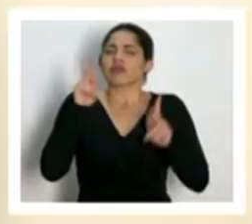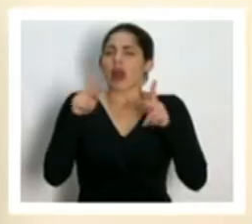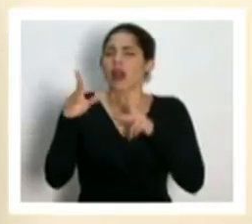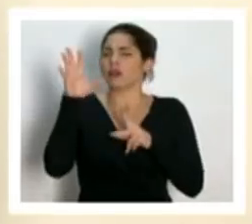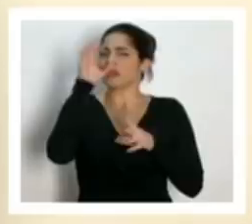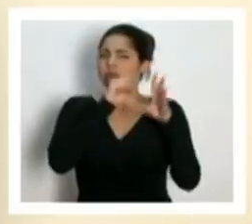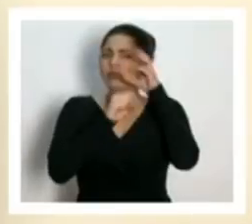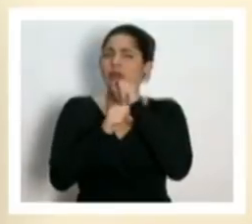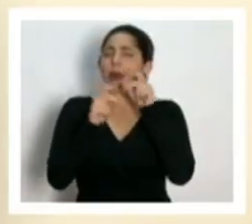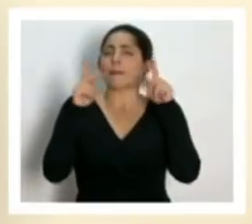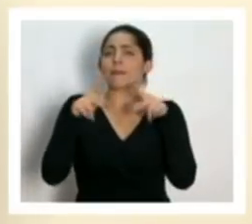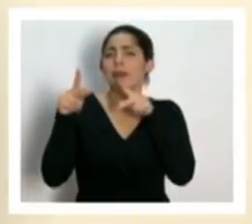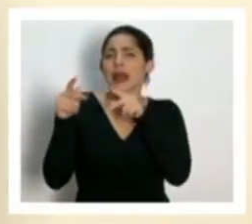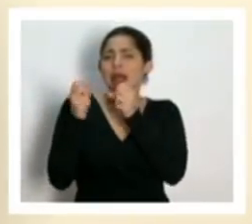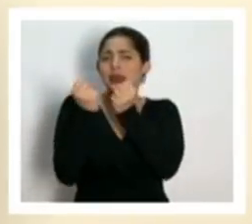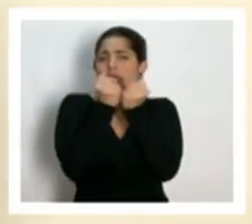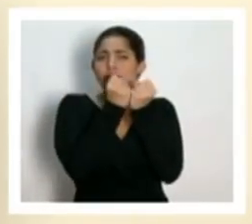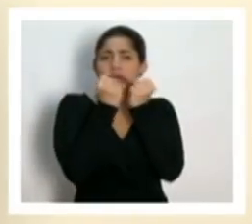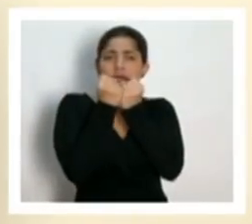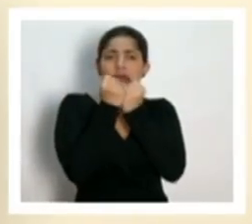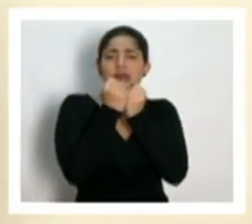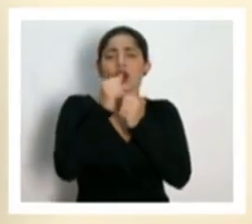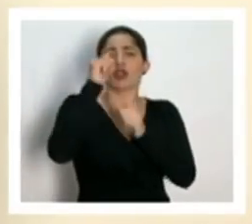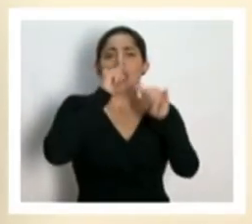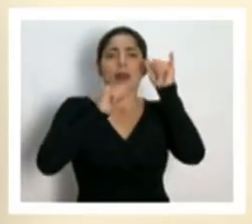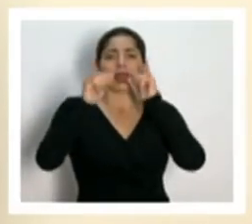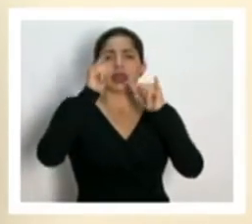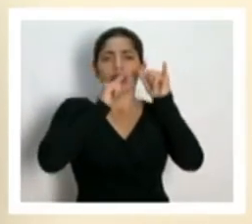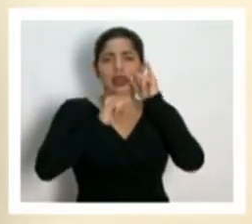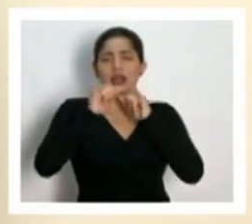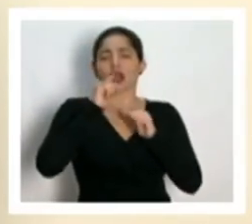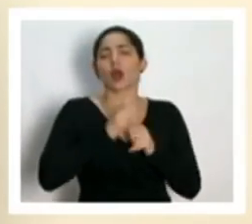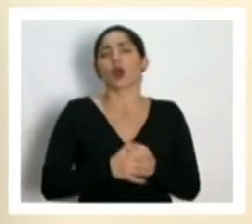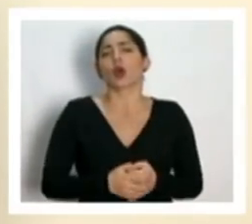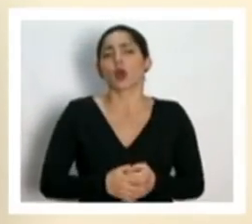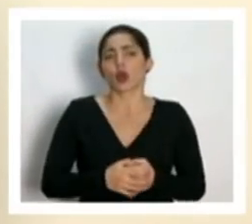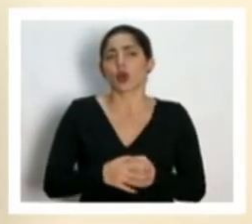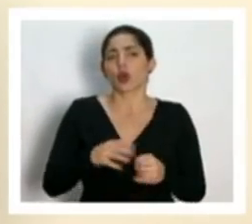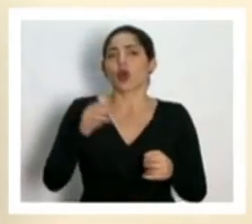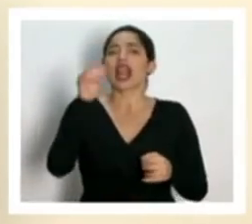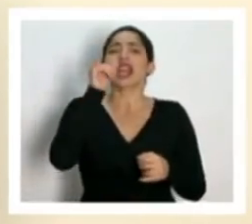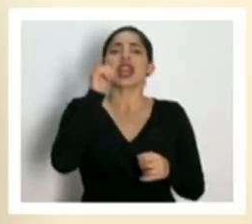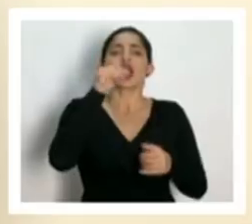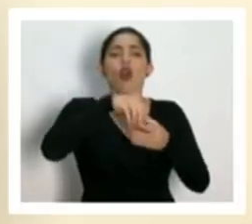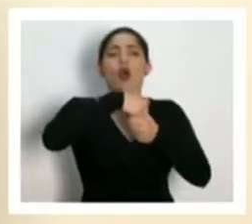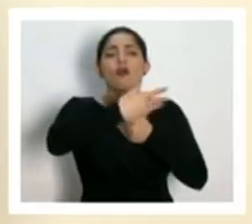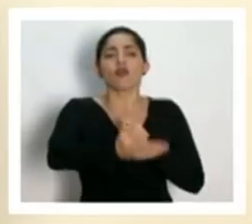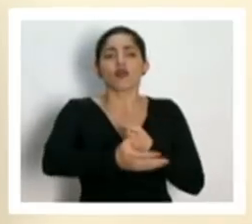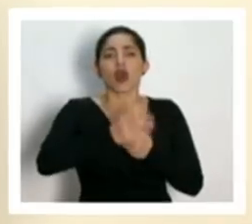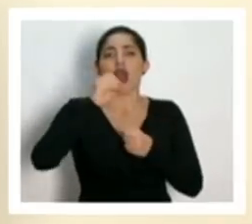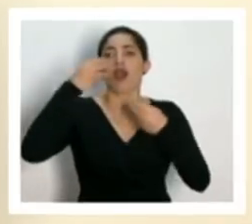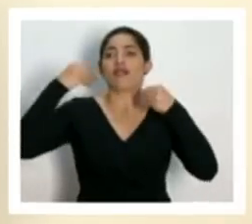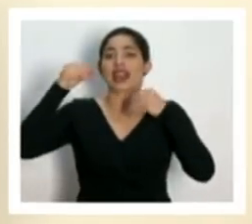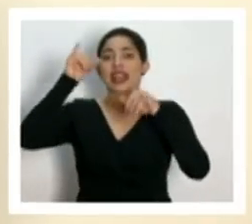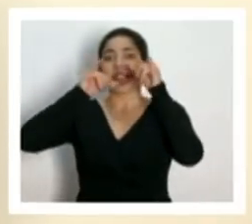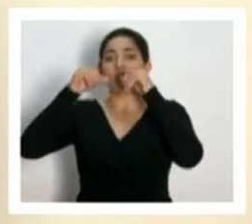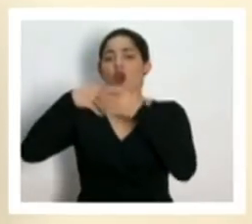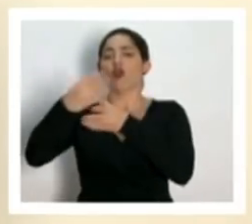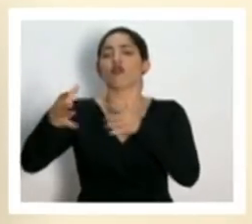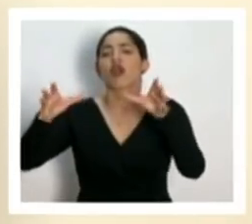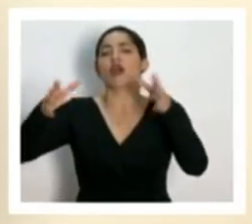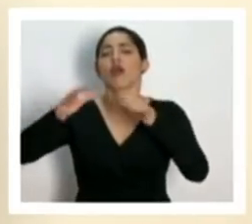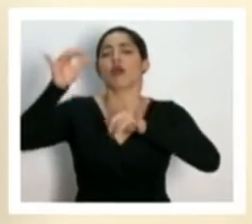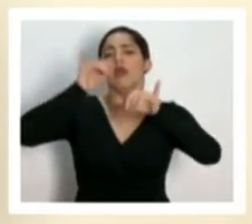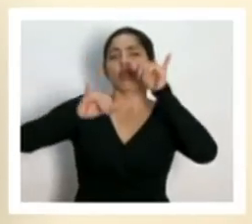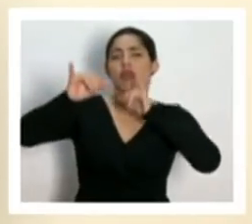aglomeraciones de personas ingiriendo licor y fuera de licoreras o establecimientos su opinión y que